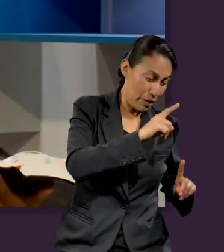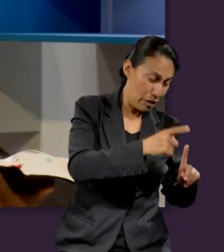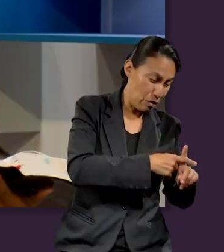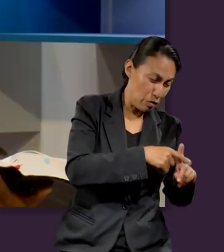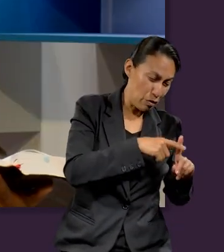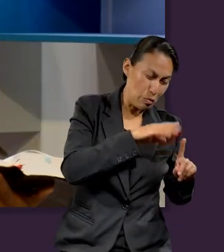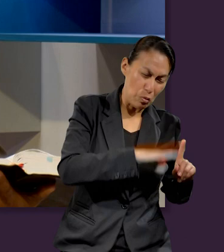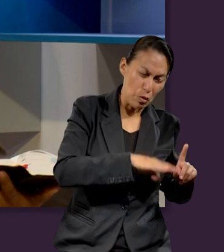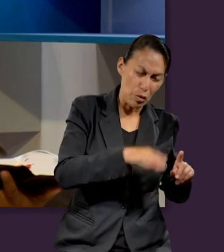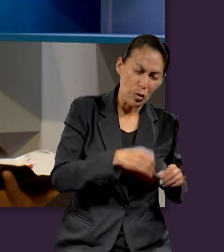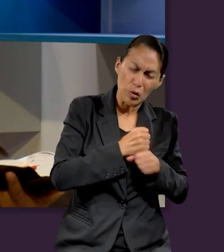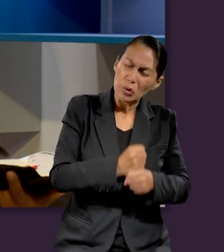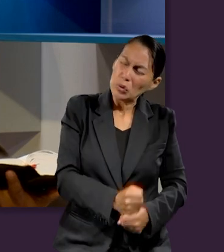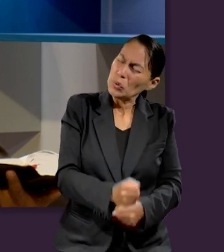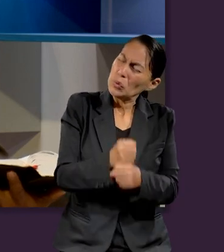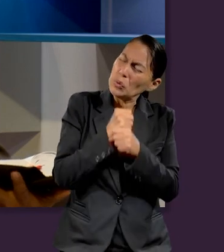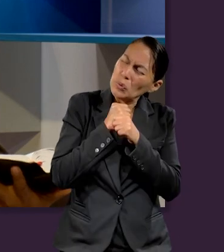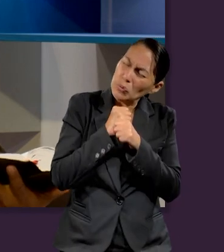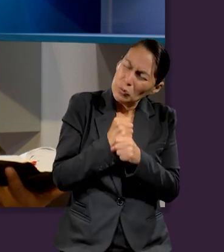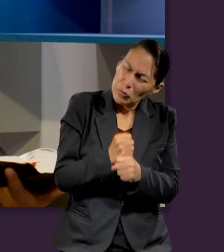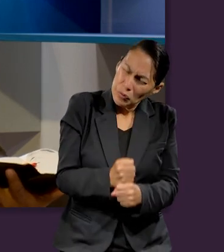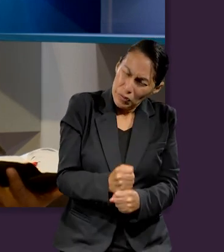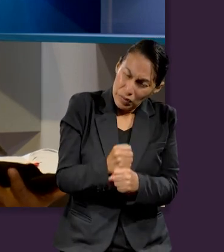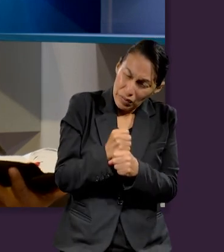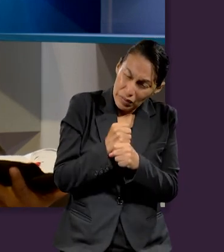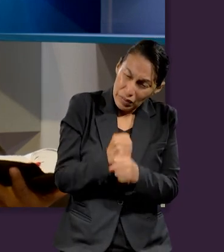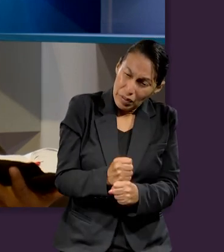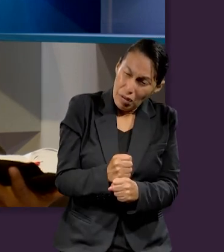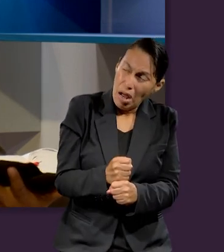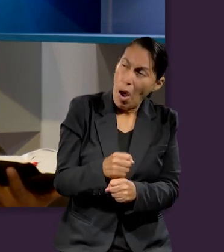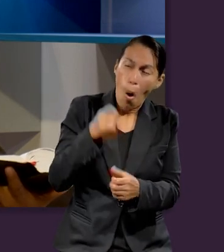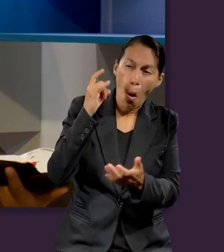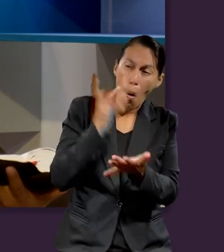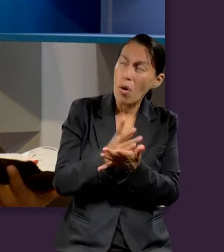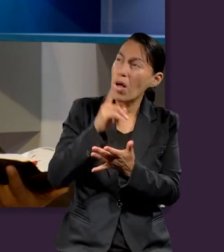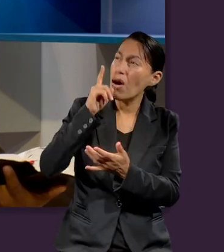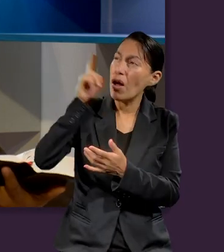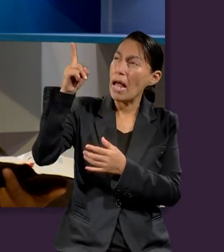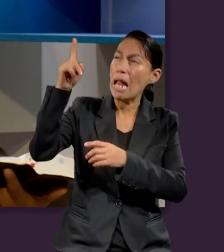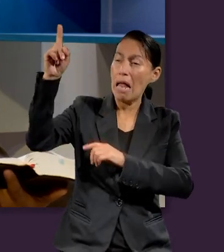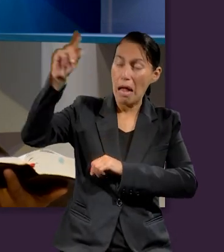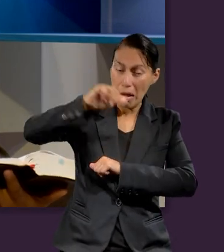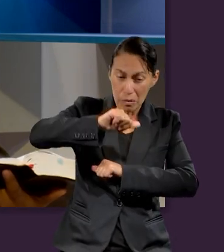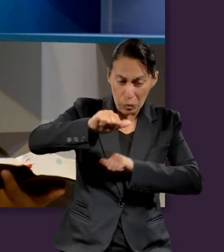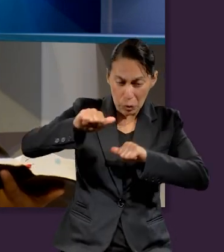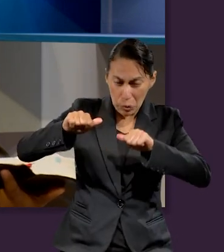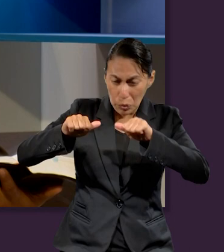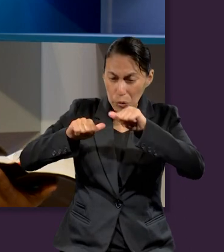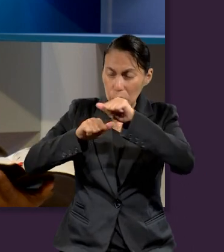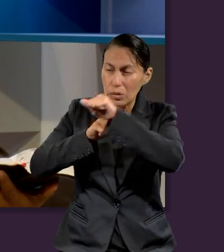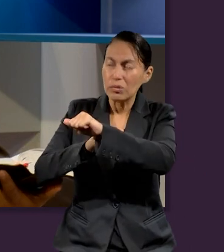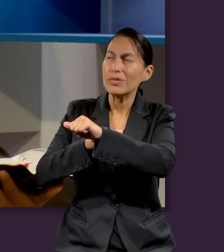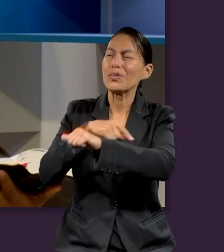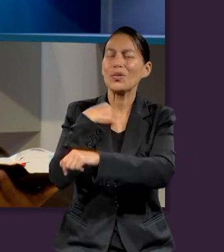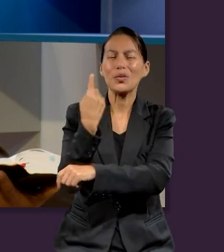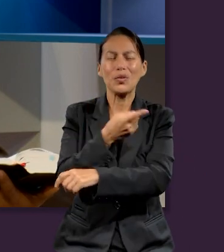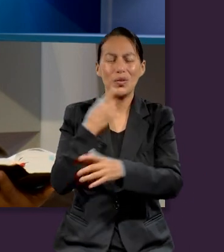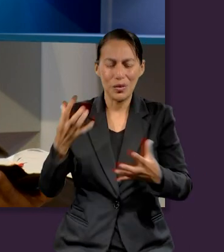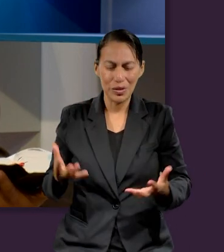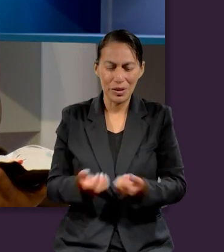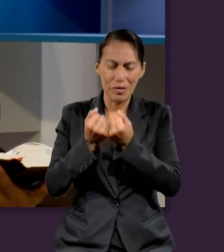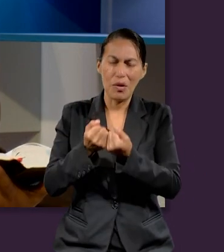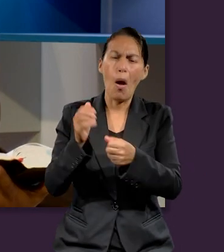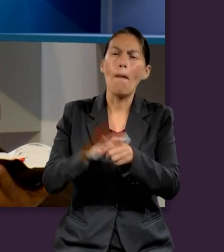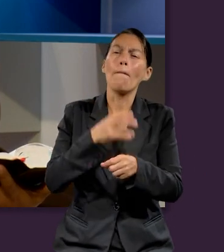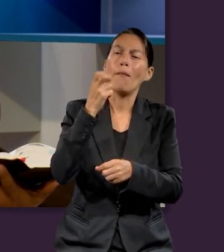nos. Es la primera persona del plural. Pero realmente en el original en griego es la tercera persona del plural, refiriéndose a